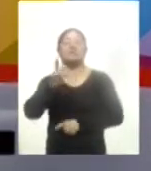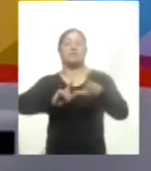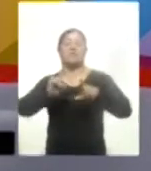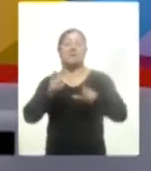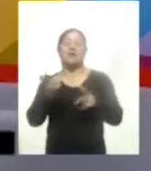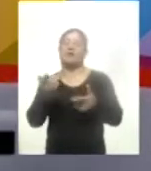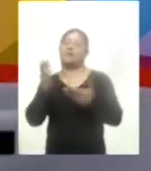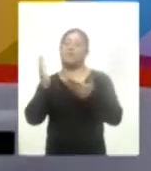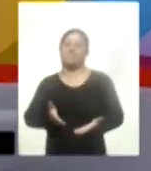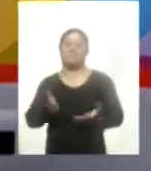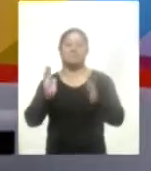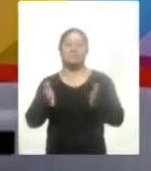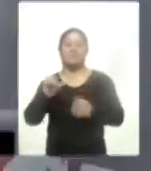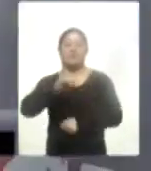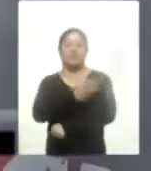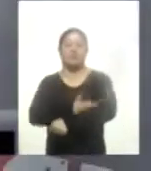nosotros en esta tarde.